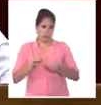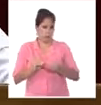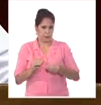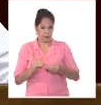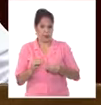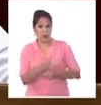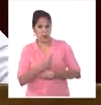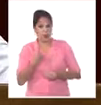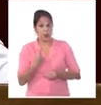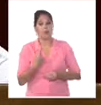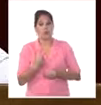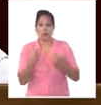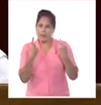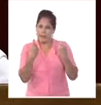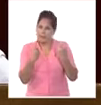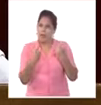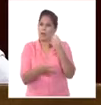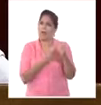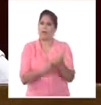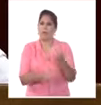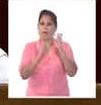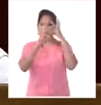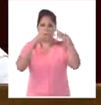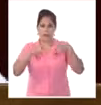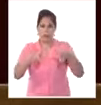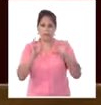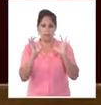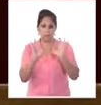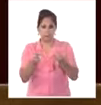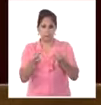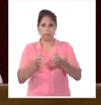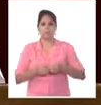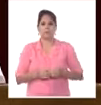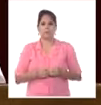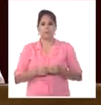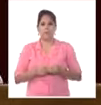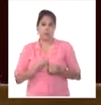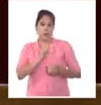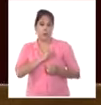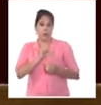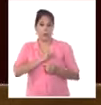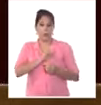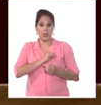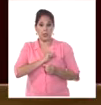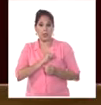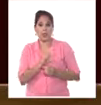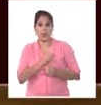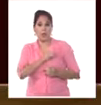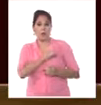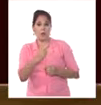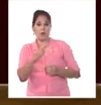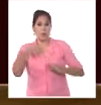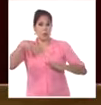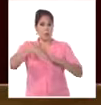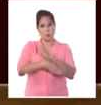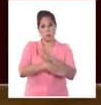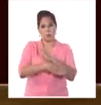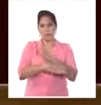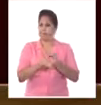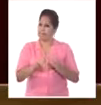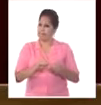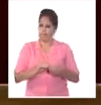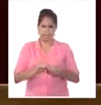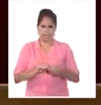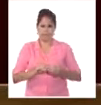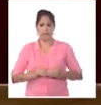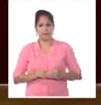imperialismo yanqui y sus operadores internos y externos en su intento por desacreditar y destruir a la revolución.